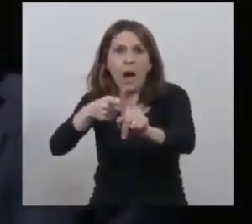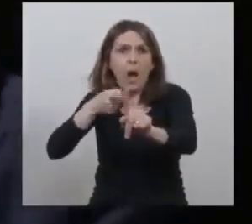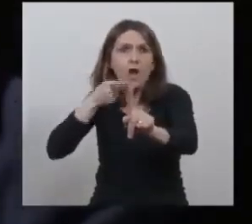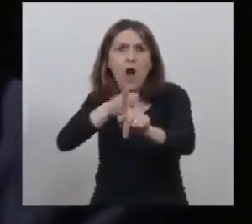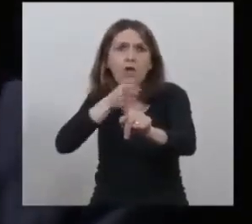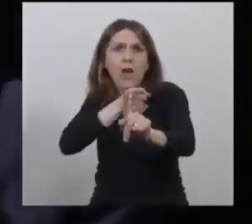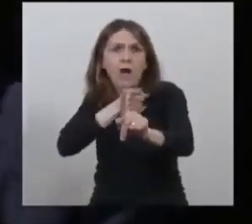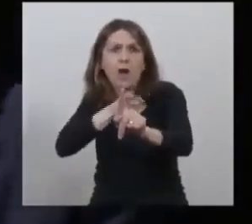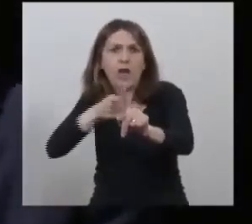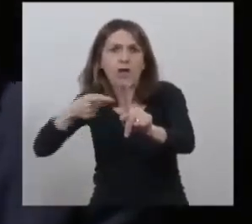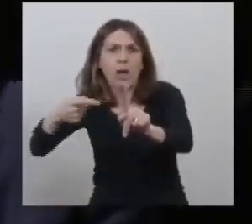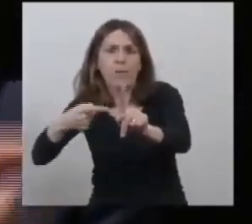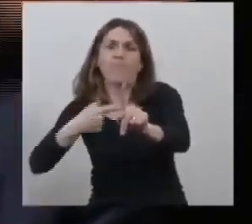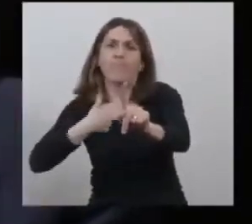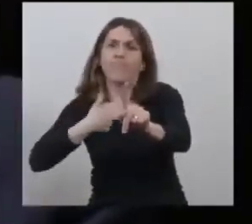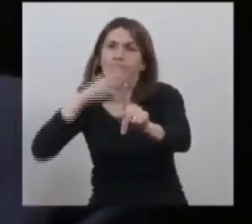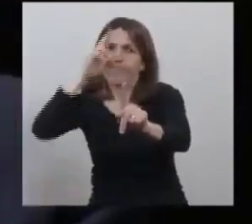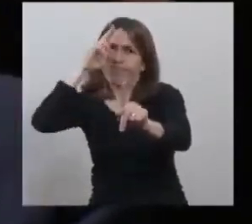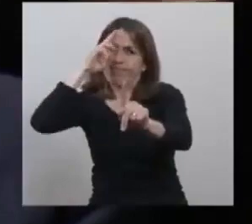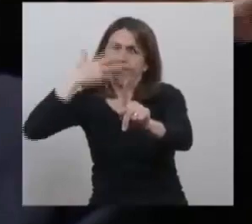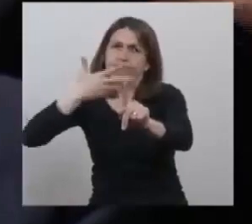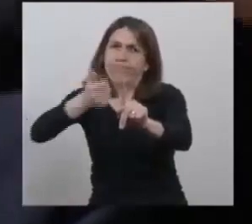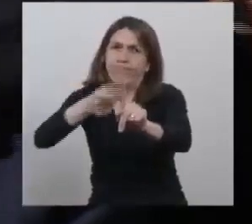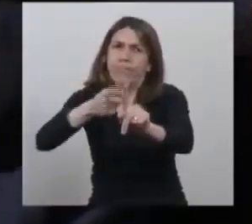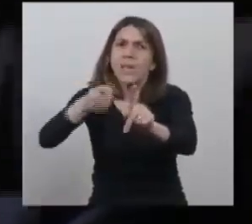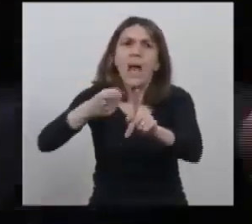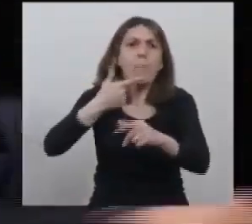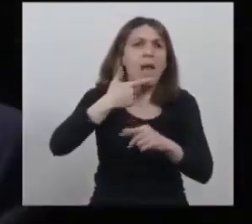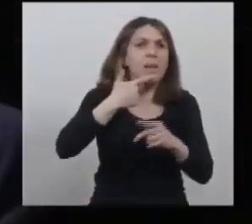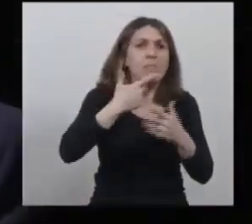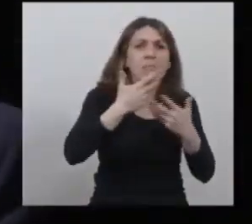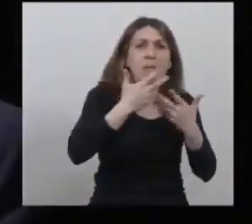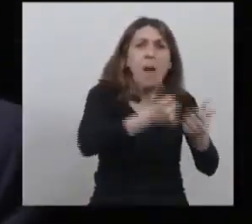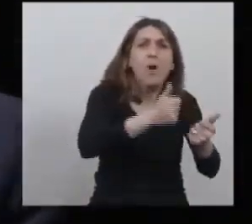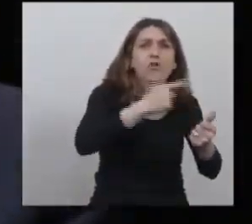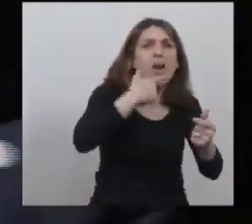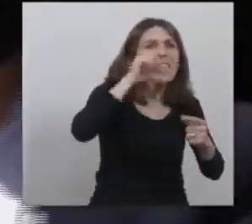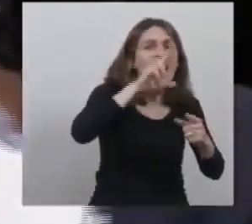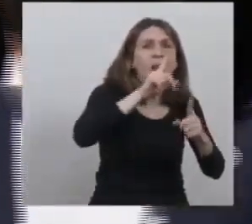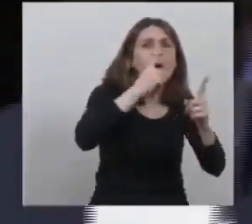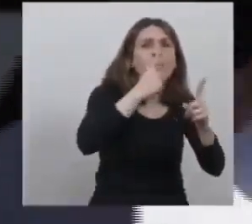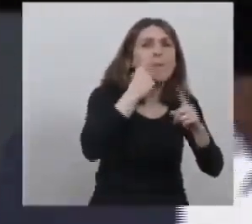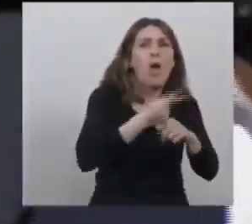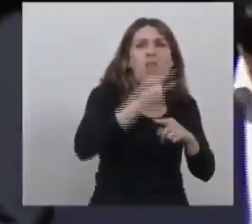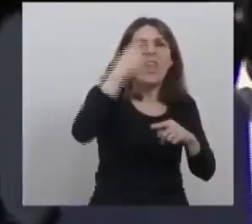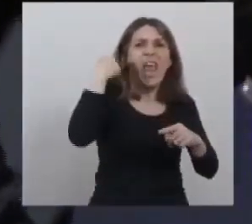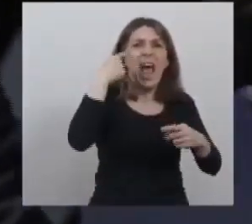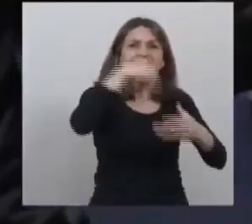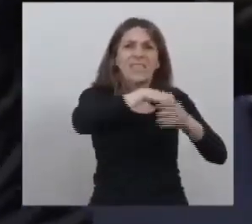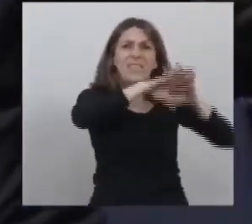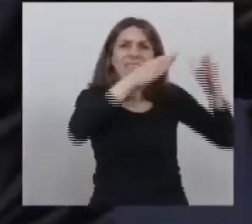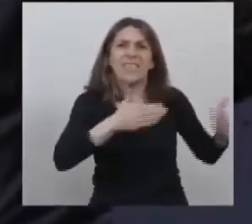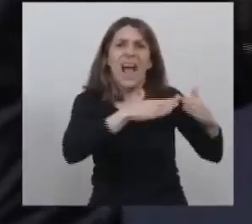y me solidarizo con él y me solidarizo con Sergio que días atrás vivió lo mismo en su casa con Malena que está aquí